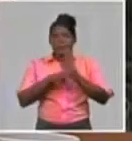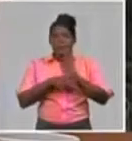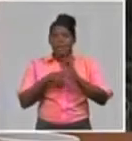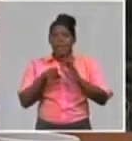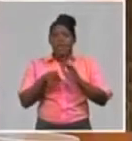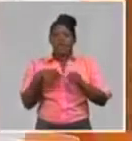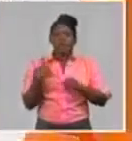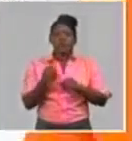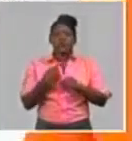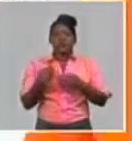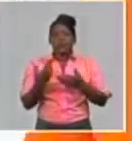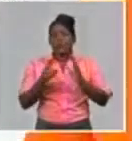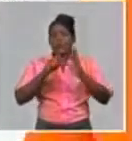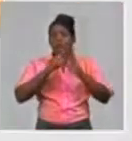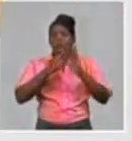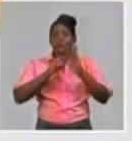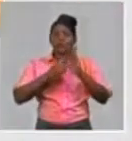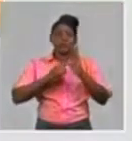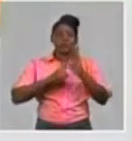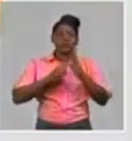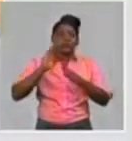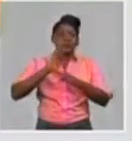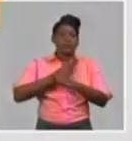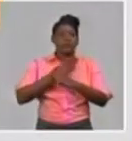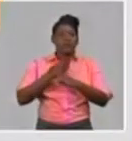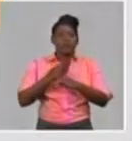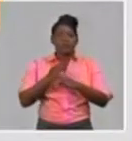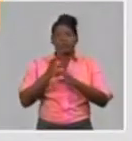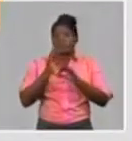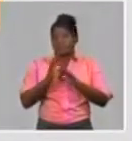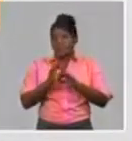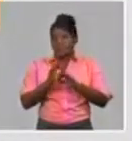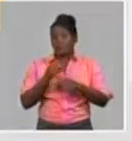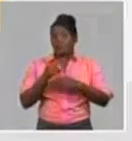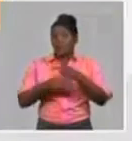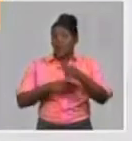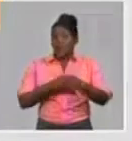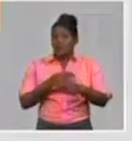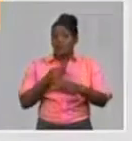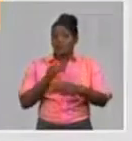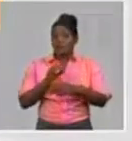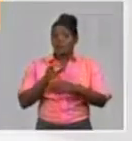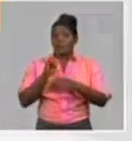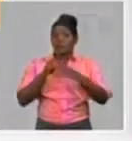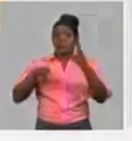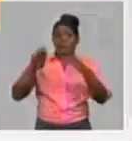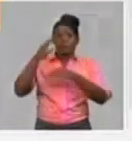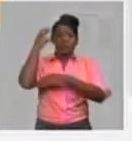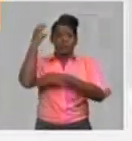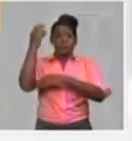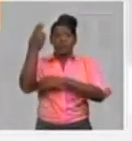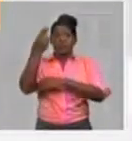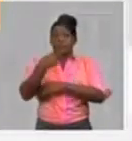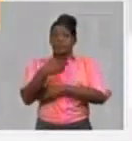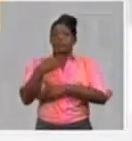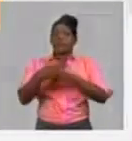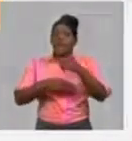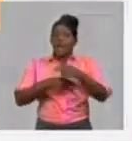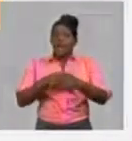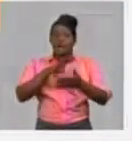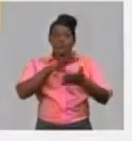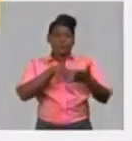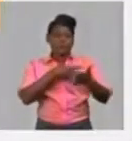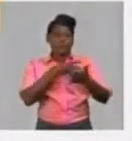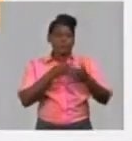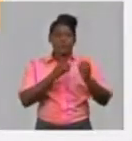son las principales medidas que en el orden de las tres fases estamos tomando de acuerdo a las indicaciones que ha metido el gobierno centralmente y los organismos rectores de